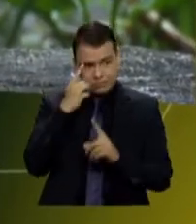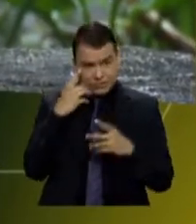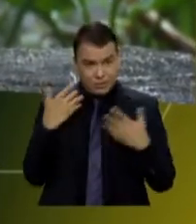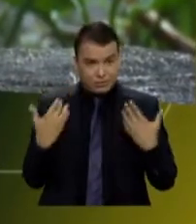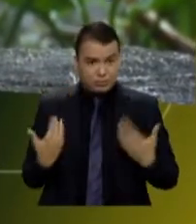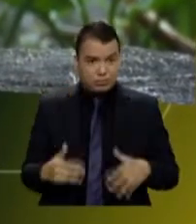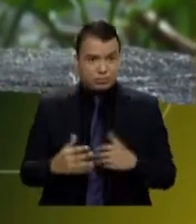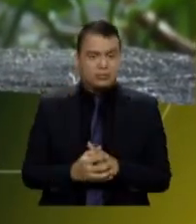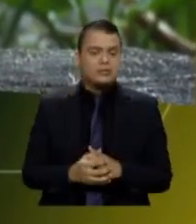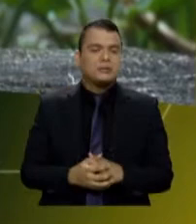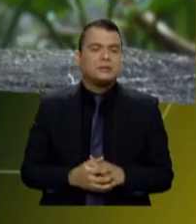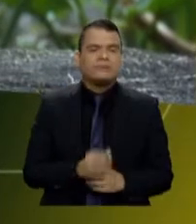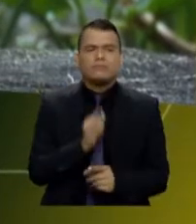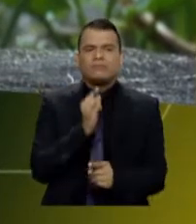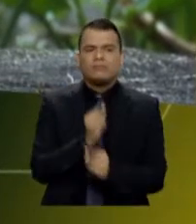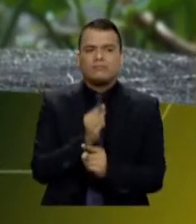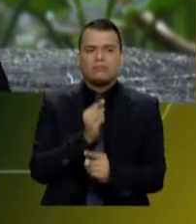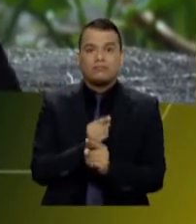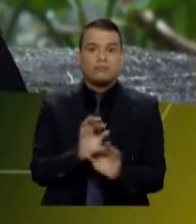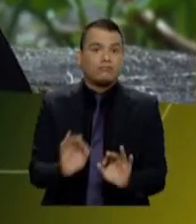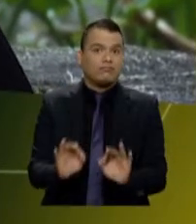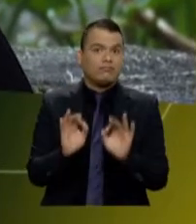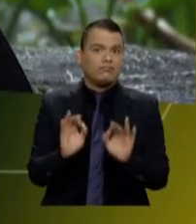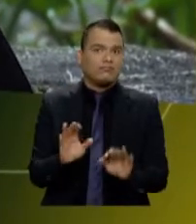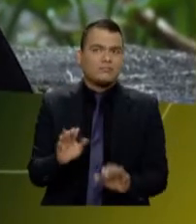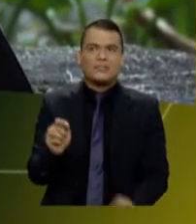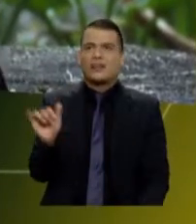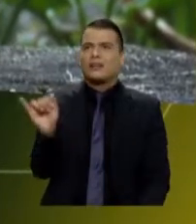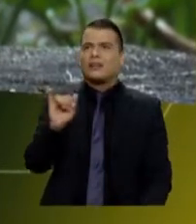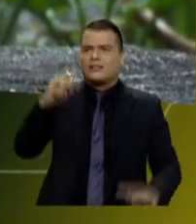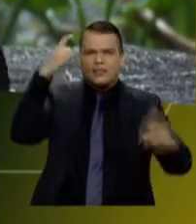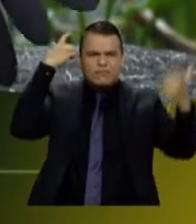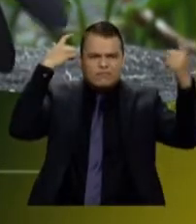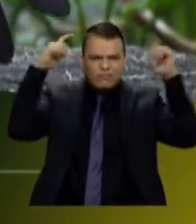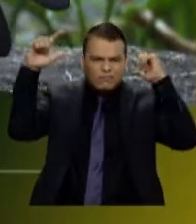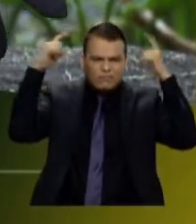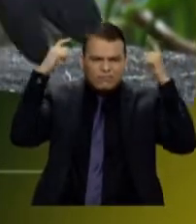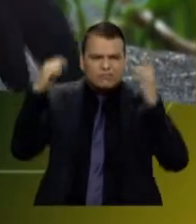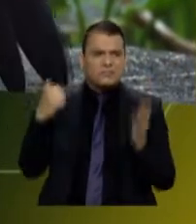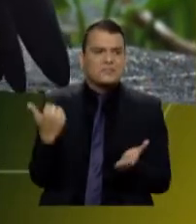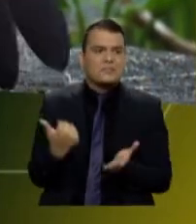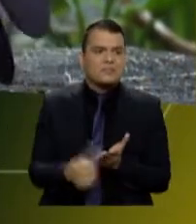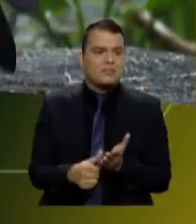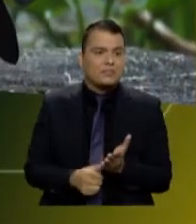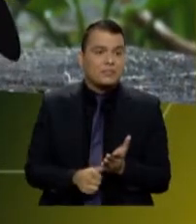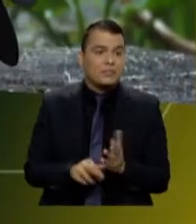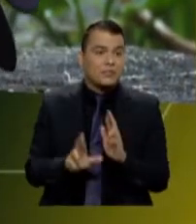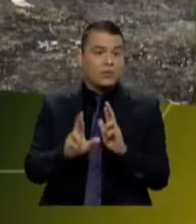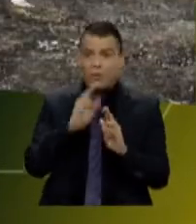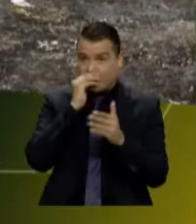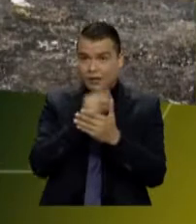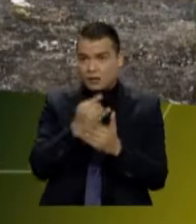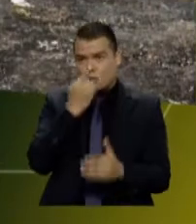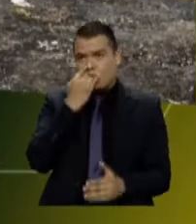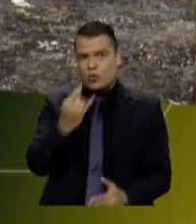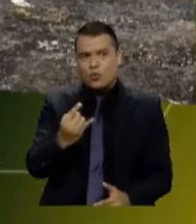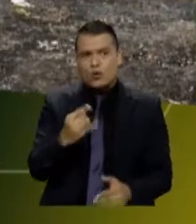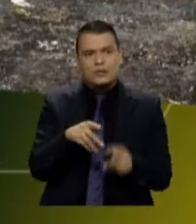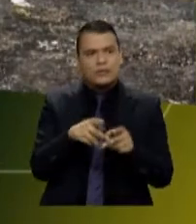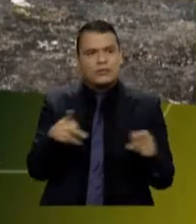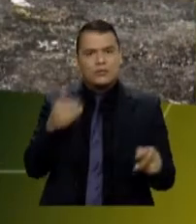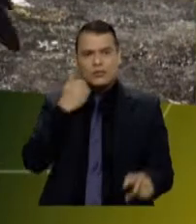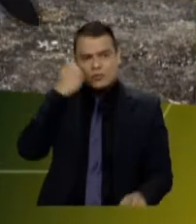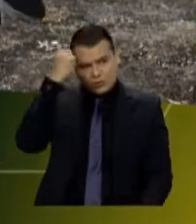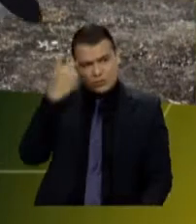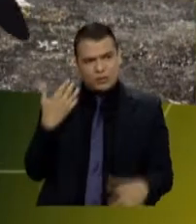tecnología. Pero por supuesto, y esto es muy a nivel de Disney, yo no sé si va a ser para los niños tan encantador como para los adultos.